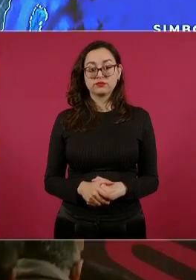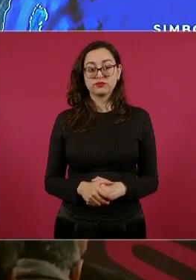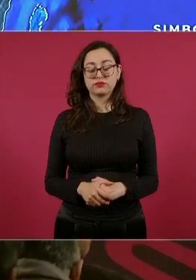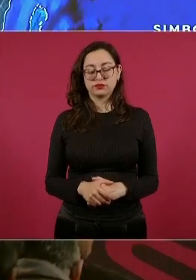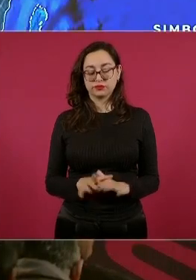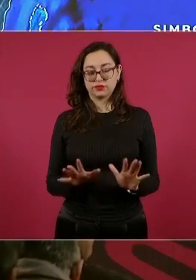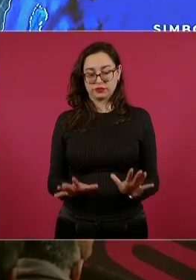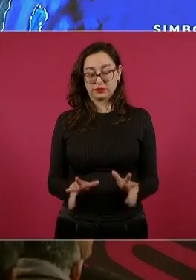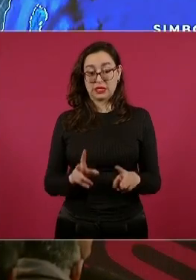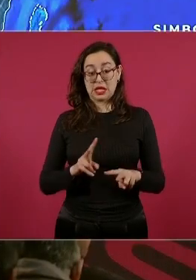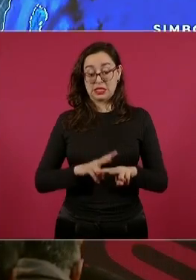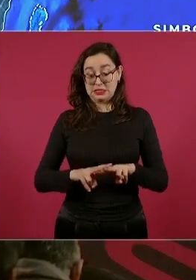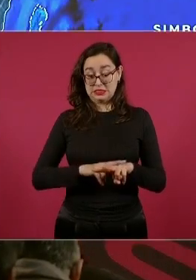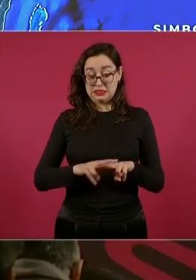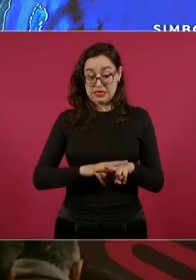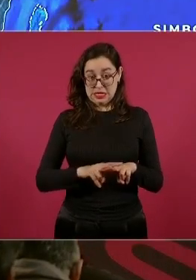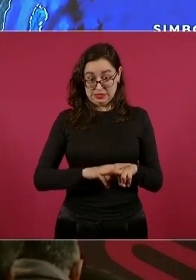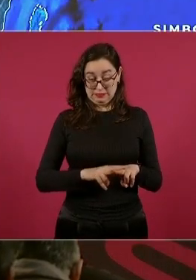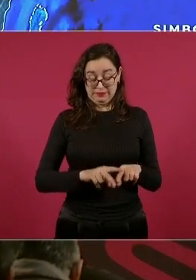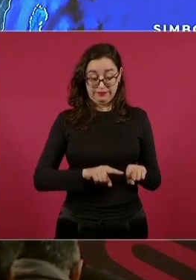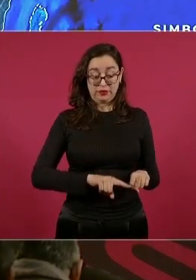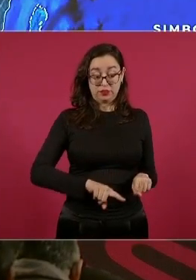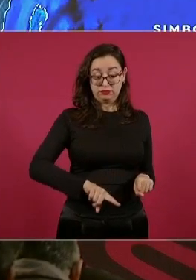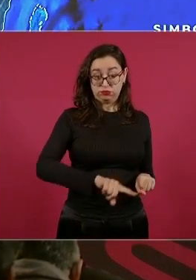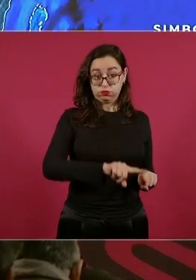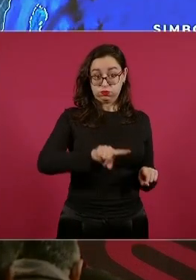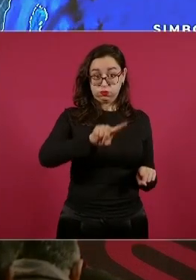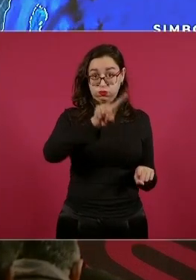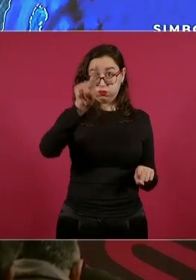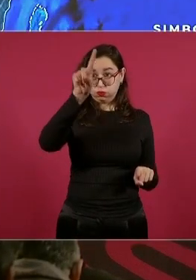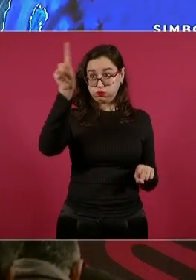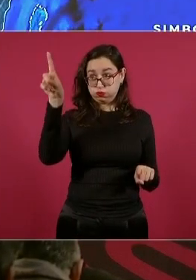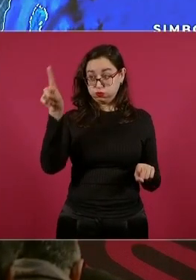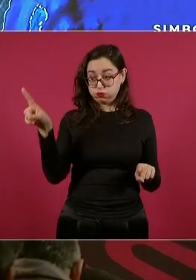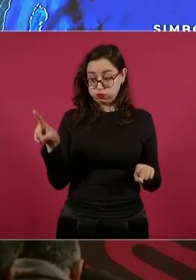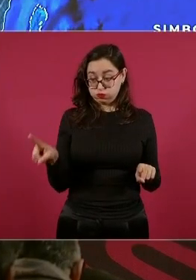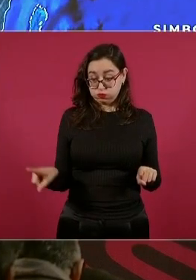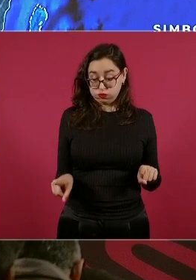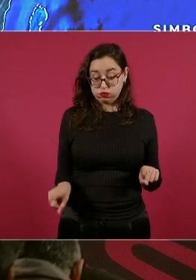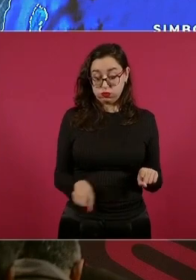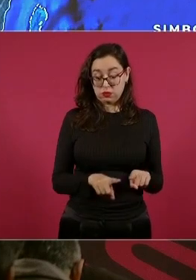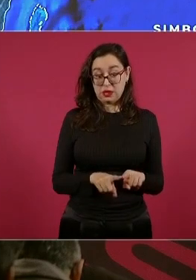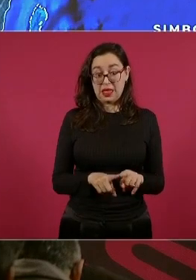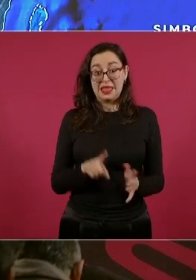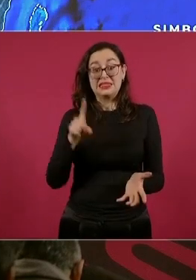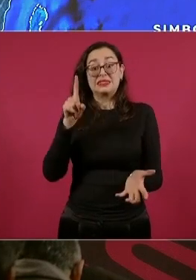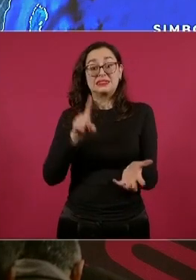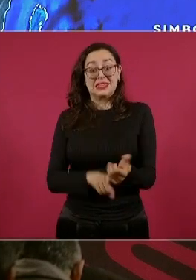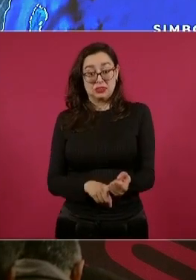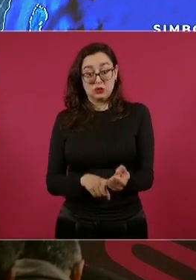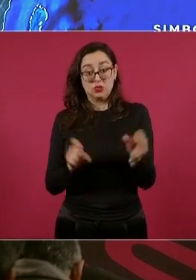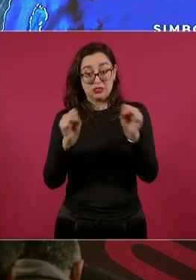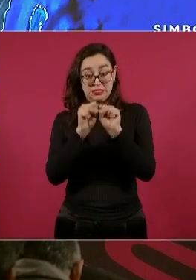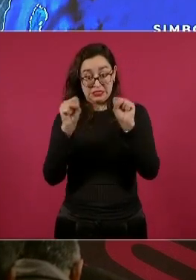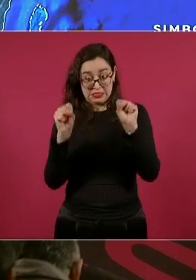el circuito que se está